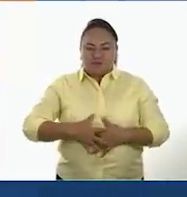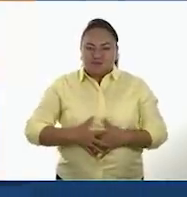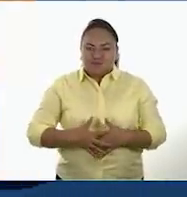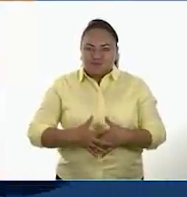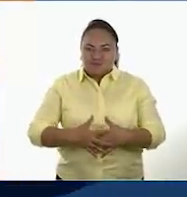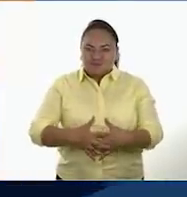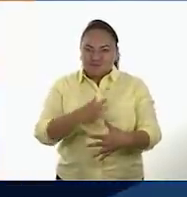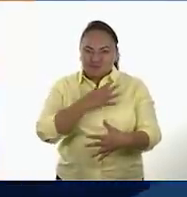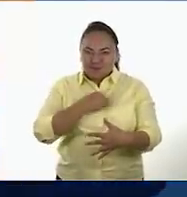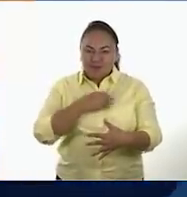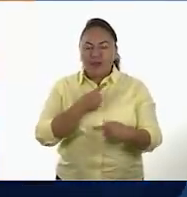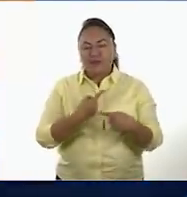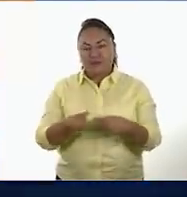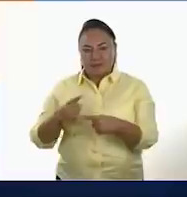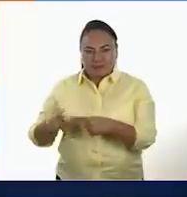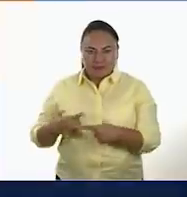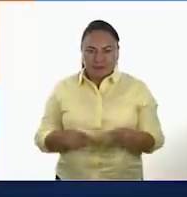otras.